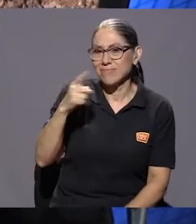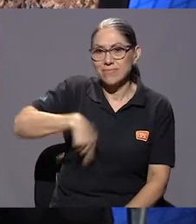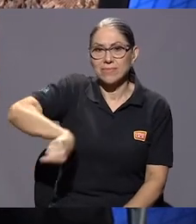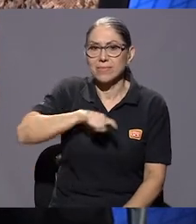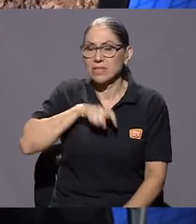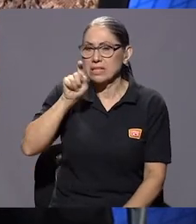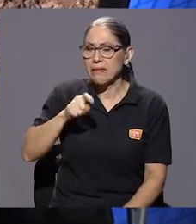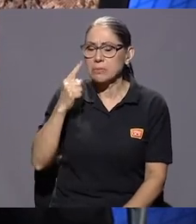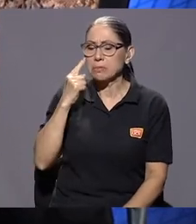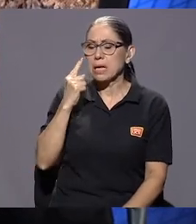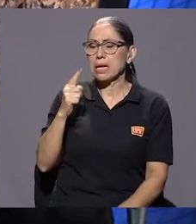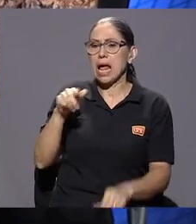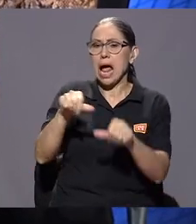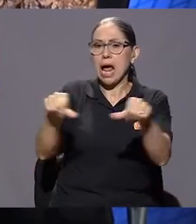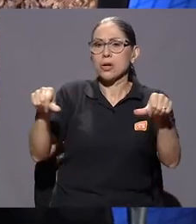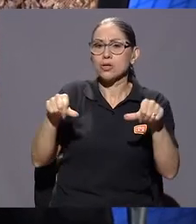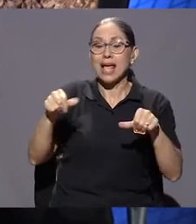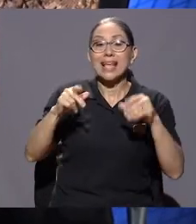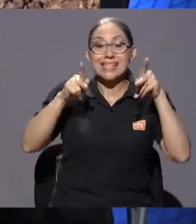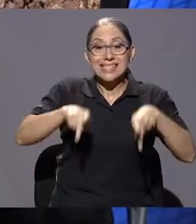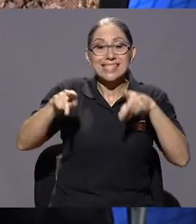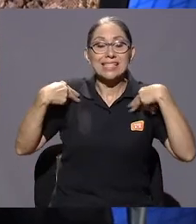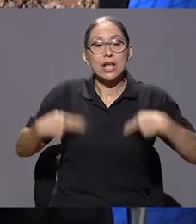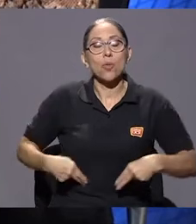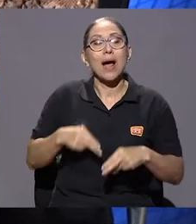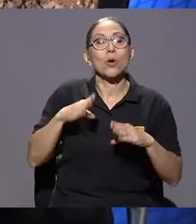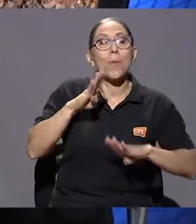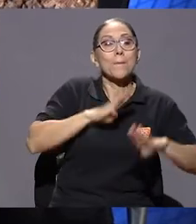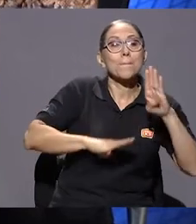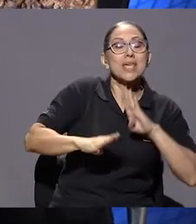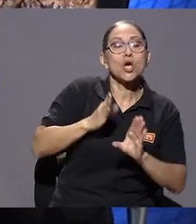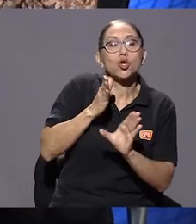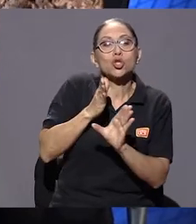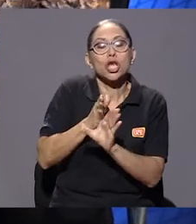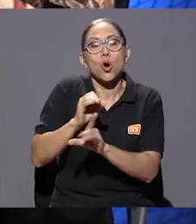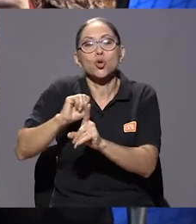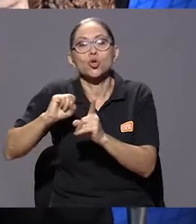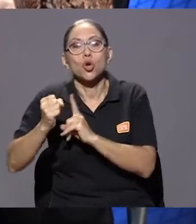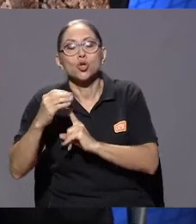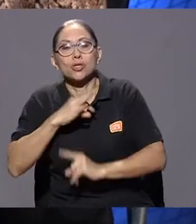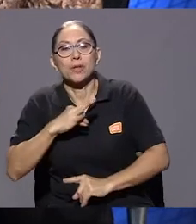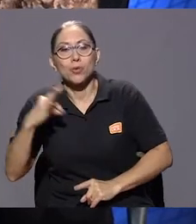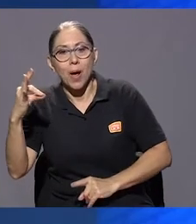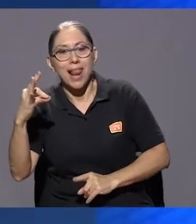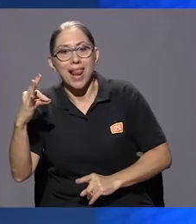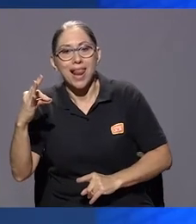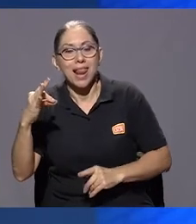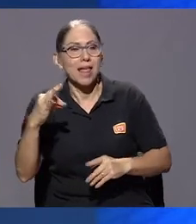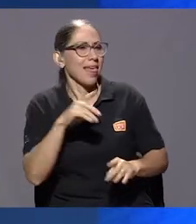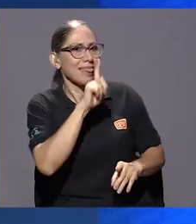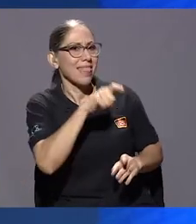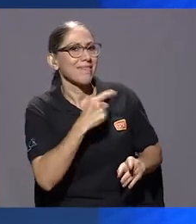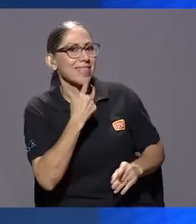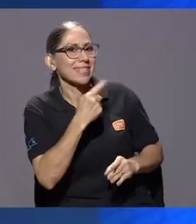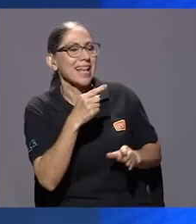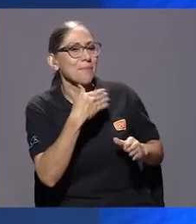humano, bio, psico, socio, espiritual, son las áreas básicas para poder darme como un parámetro. Tienes que decirlas más despacio. Sí,